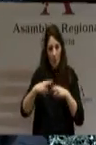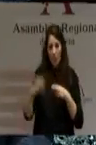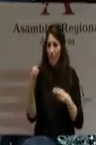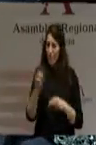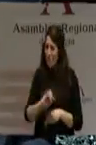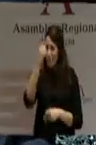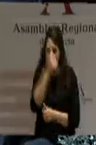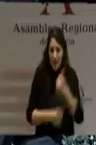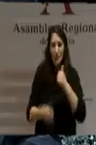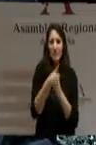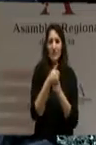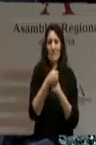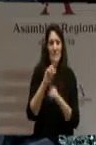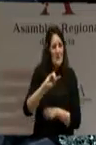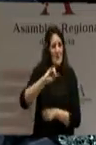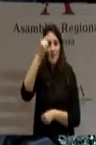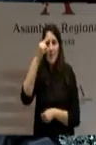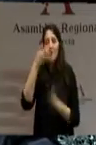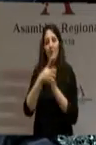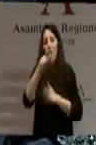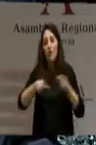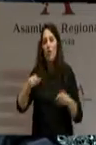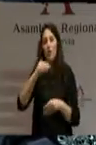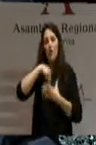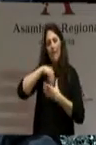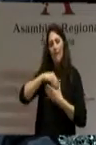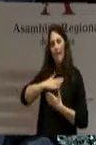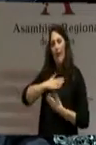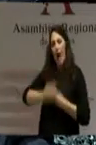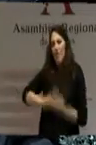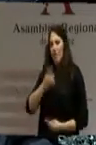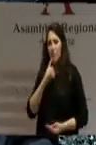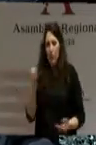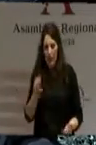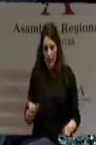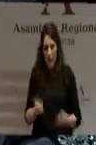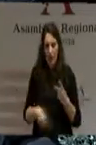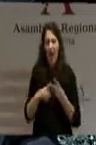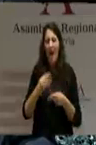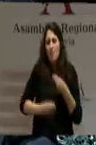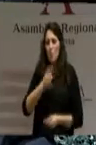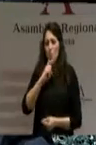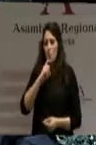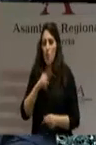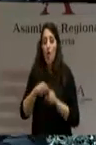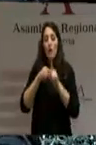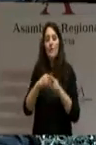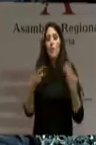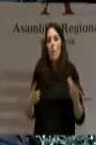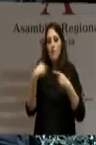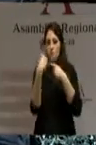interesados en que los ciudadanos sepan lo que hacemos, cómo lo hacemos y cuáles son nuestros objetivos,